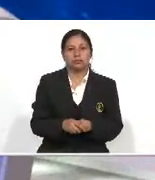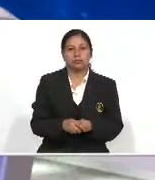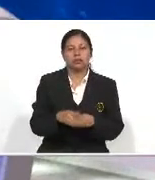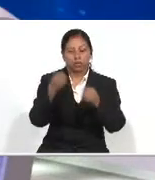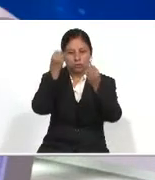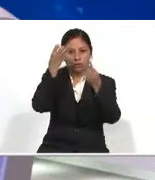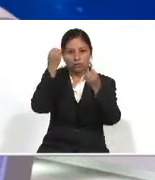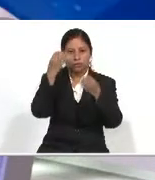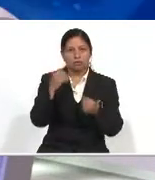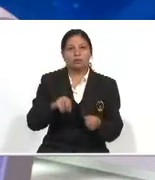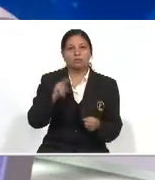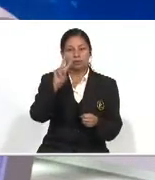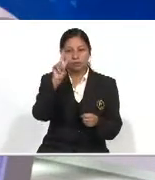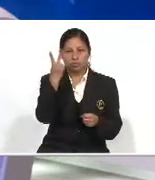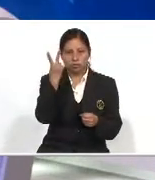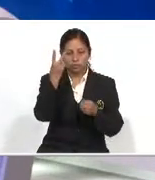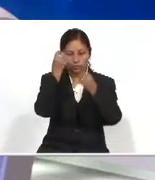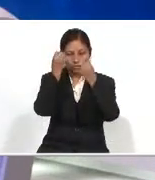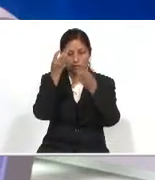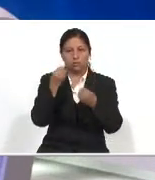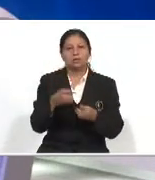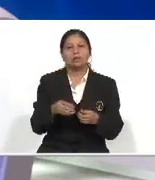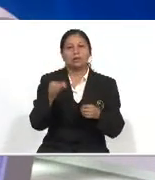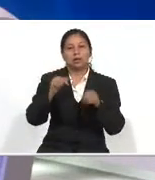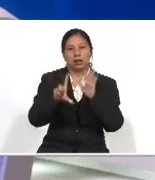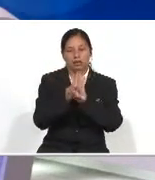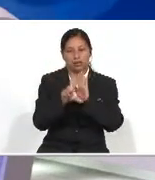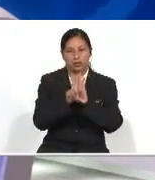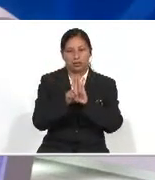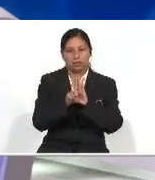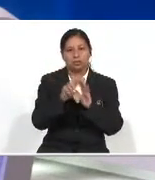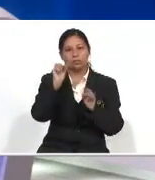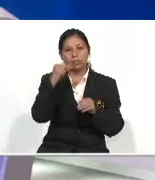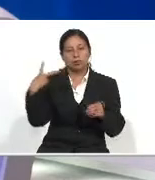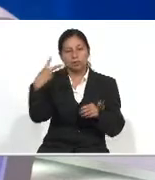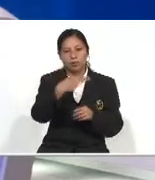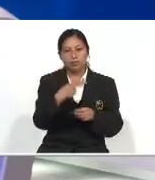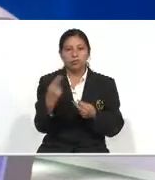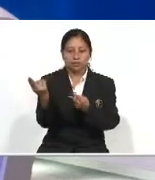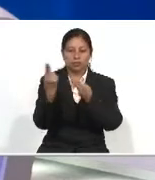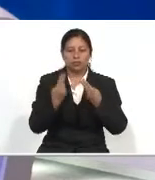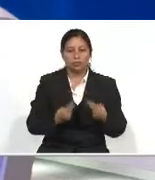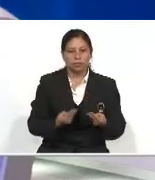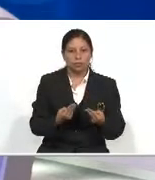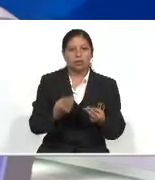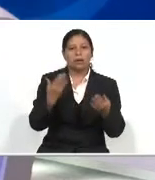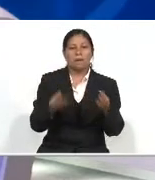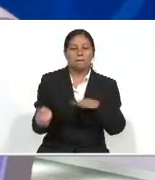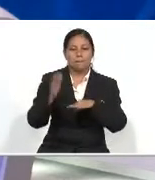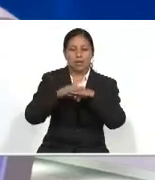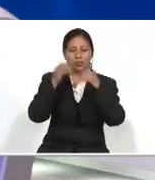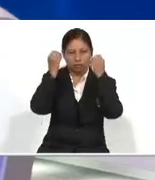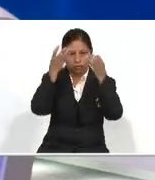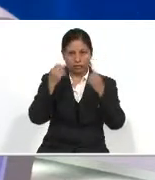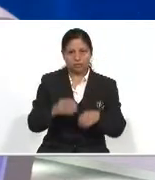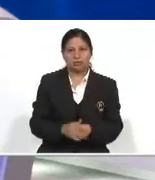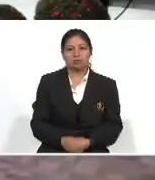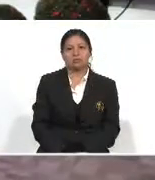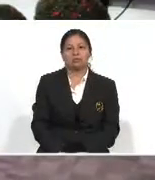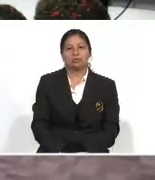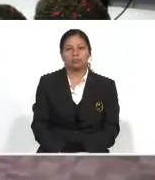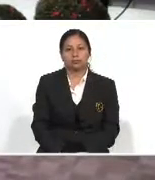Con esta información finalizamos nuestro segundo bloque de noticias en Espacio Legislativo. Vamos a una nueva pausa y cuando regresemos, más noticias de su interés.